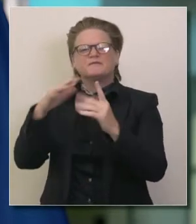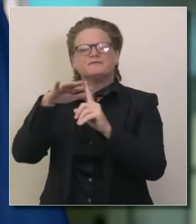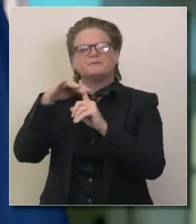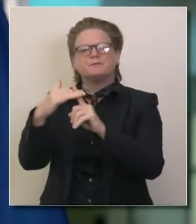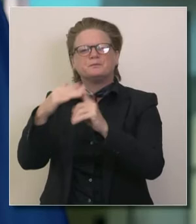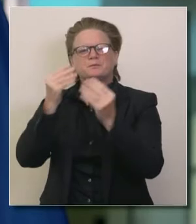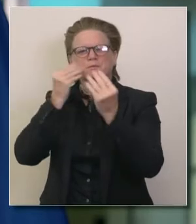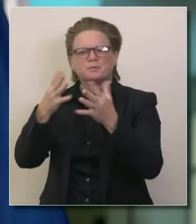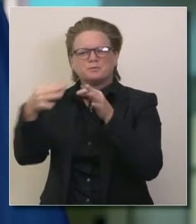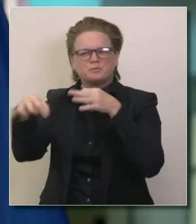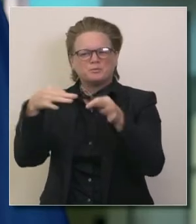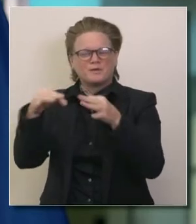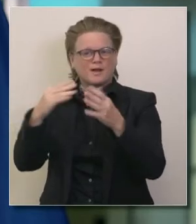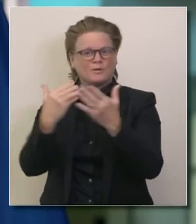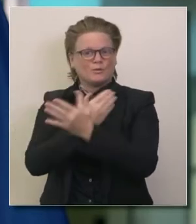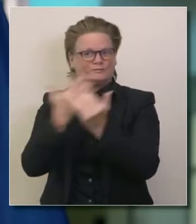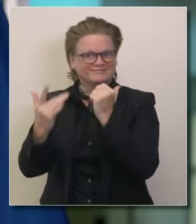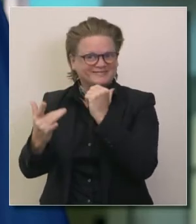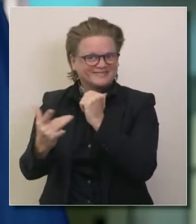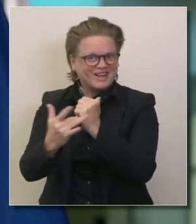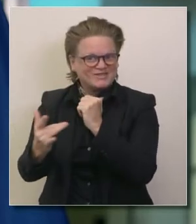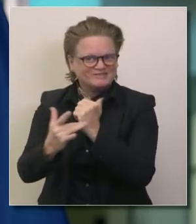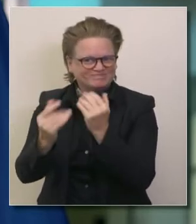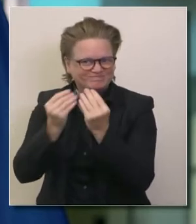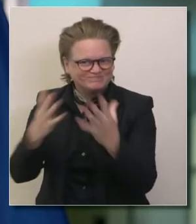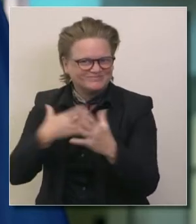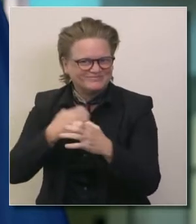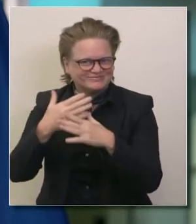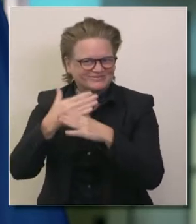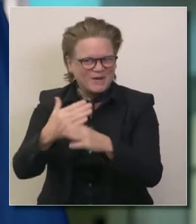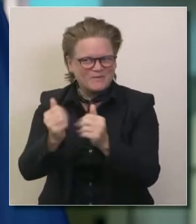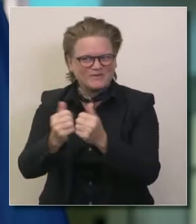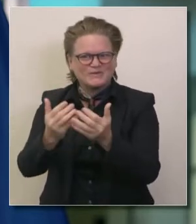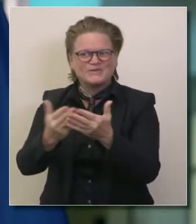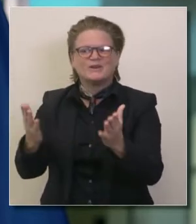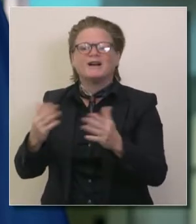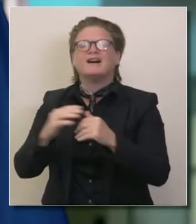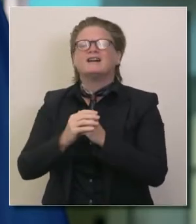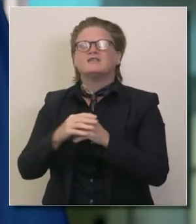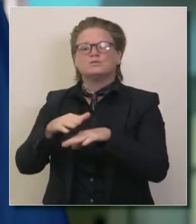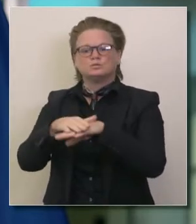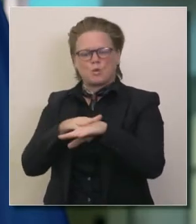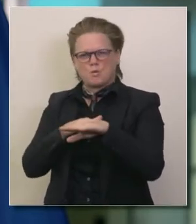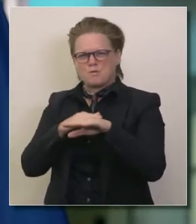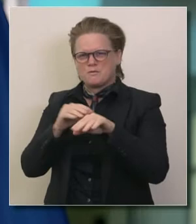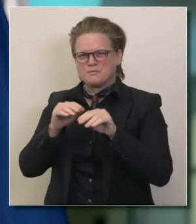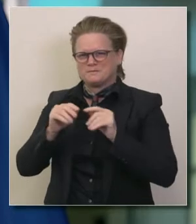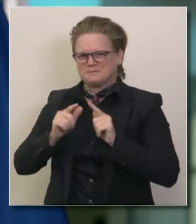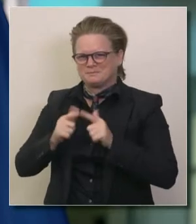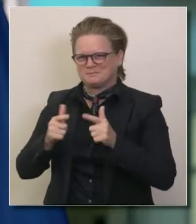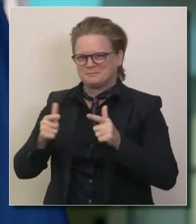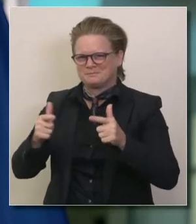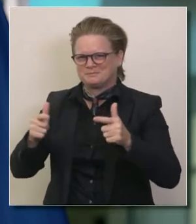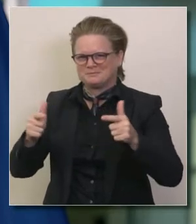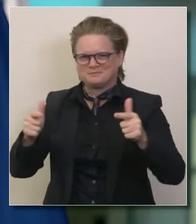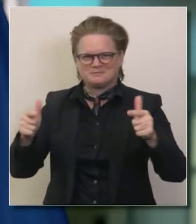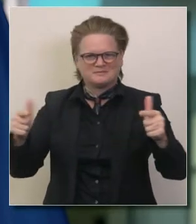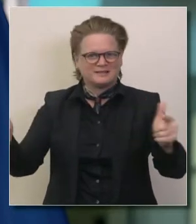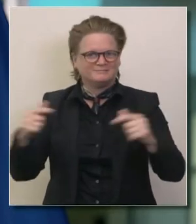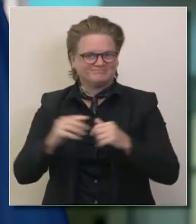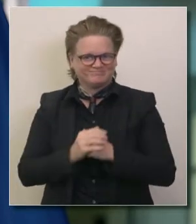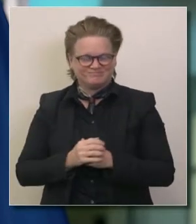información sobre nueva tecnología que usaremos para frenar la propagación de 19